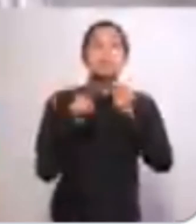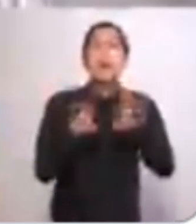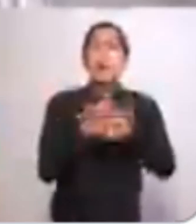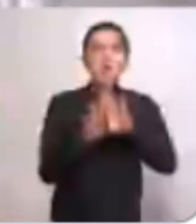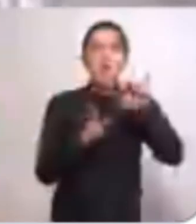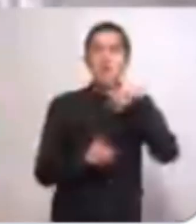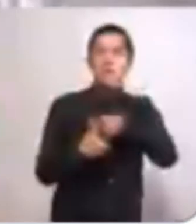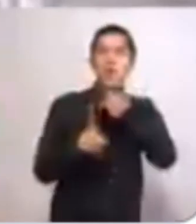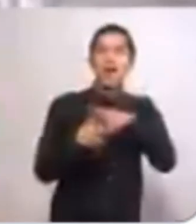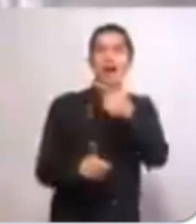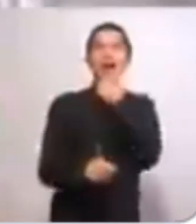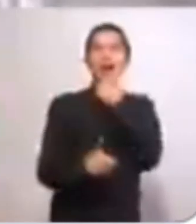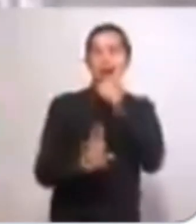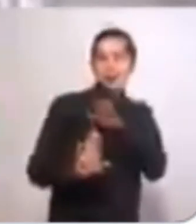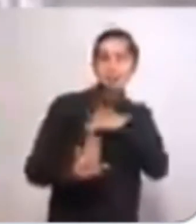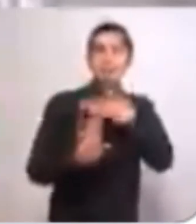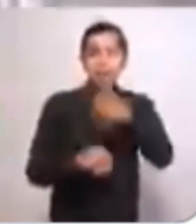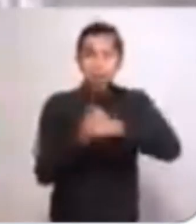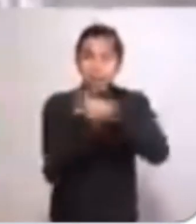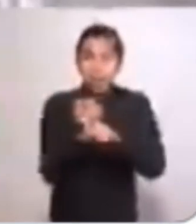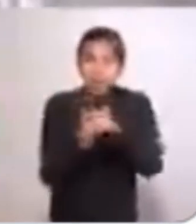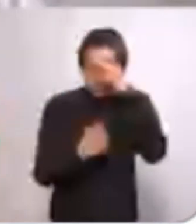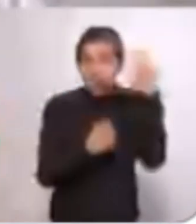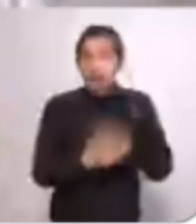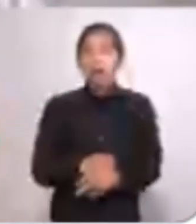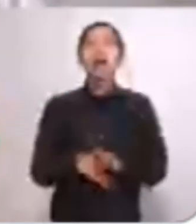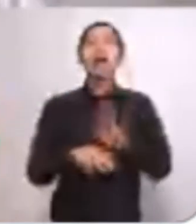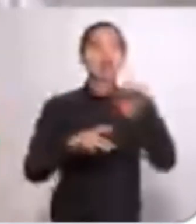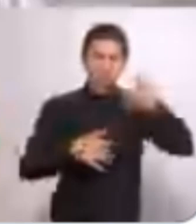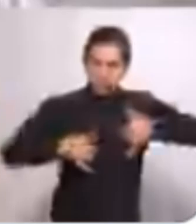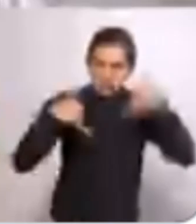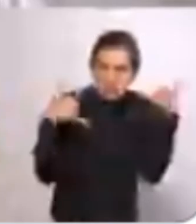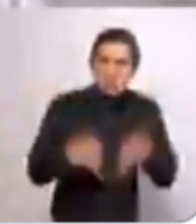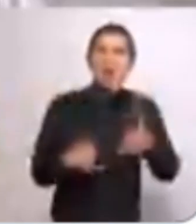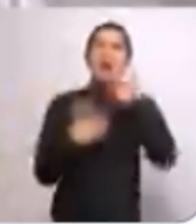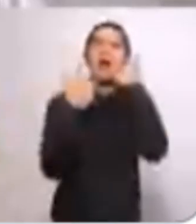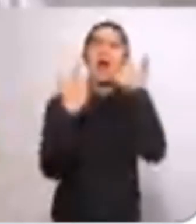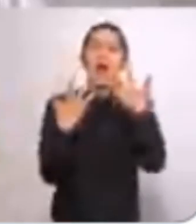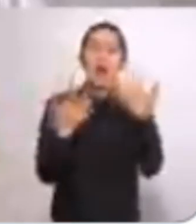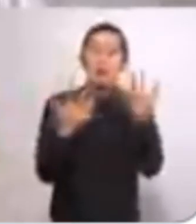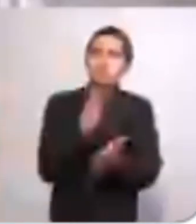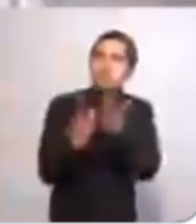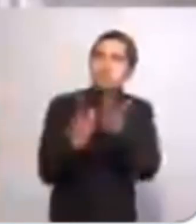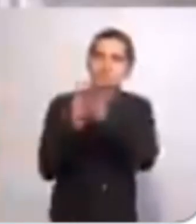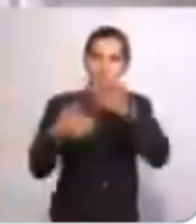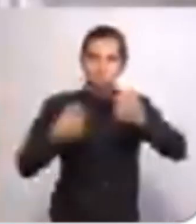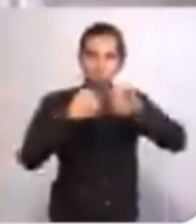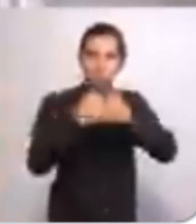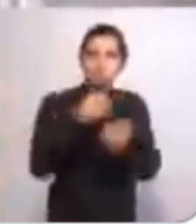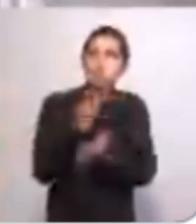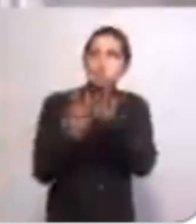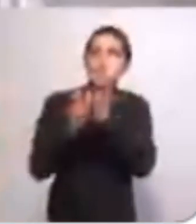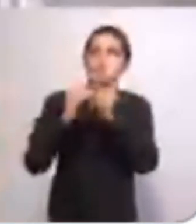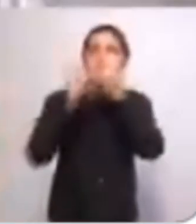en un acto de soberbia y burla a nuestra soberanía, está empecinado en construir un muro entre nuestros países